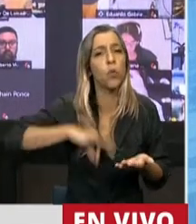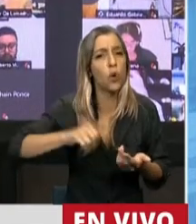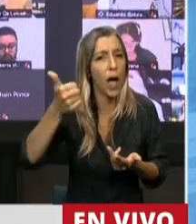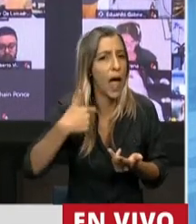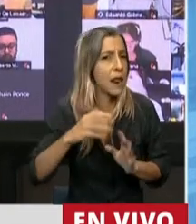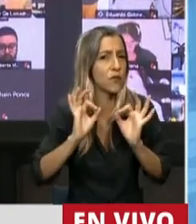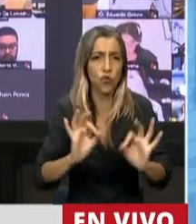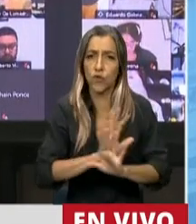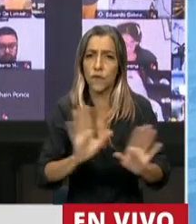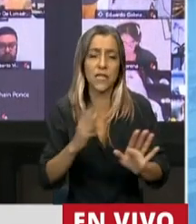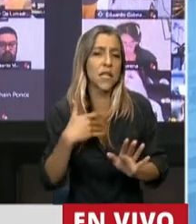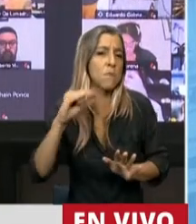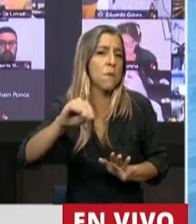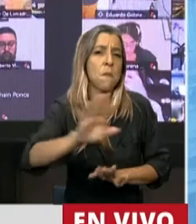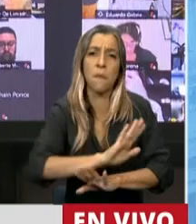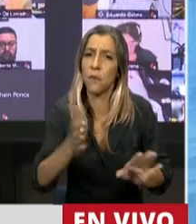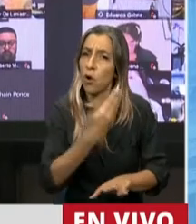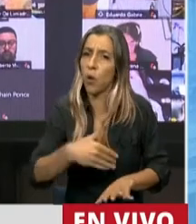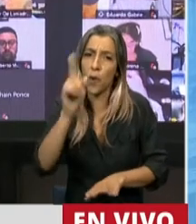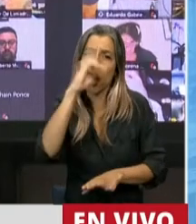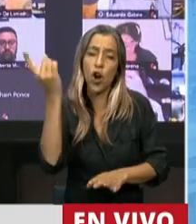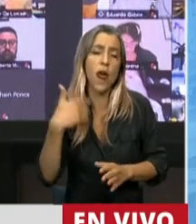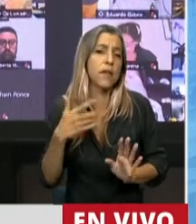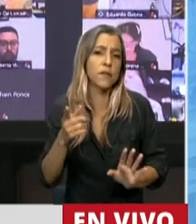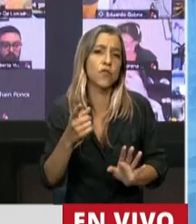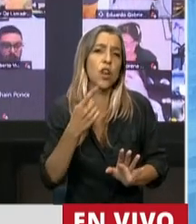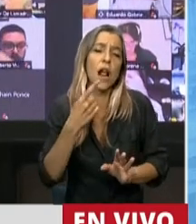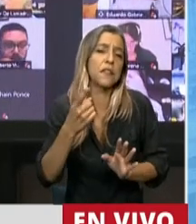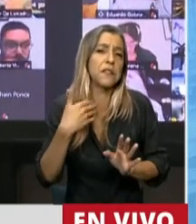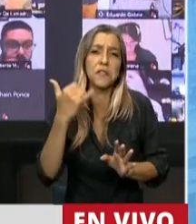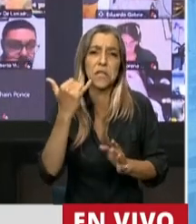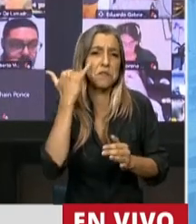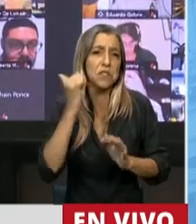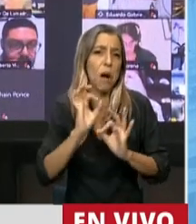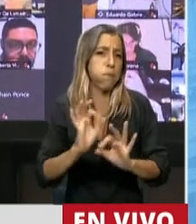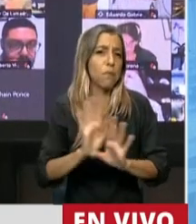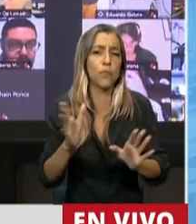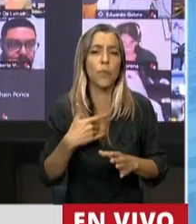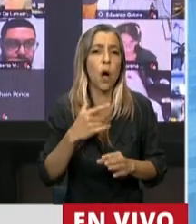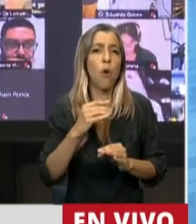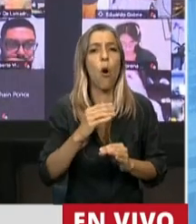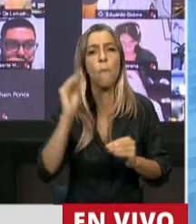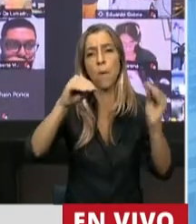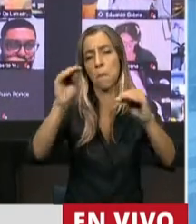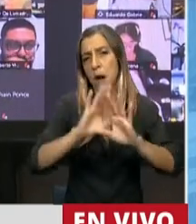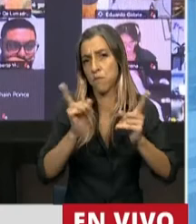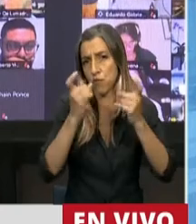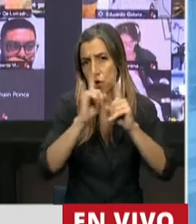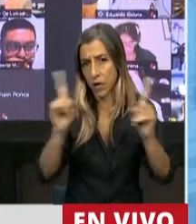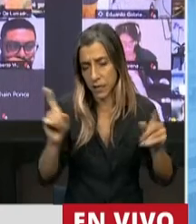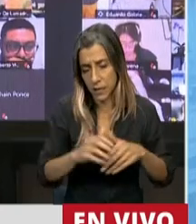desde el gobierno nacional entendíamos que no era necesaria esta invitación a las provincias y a los municipios así que agradecemos